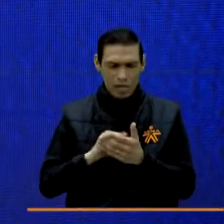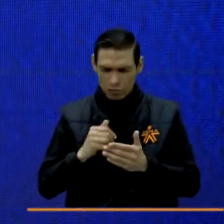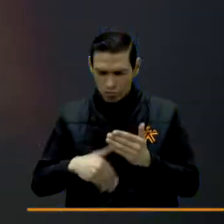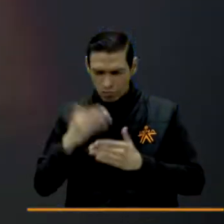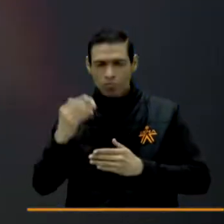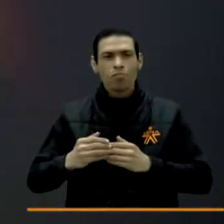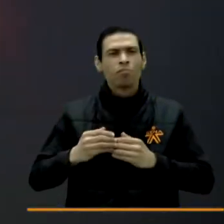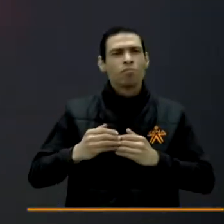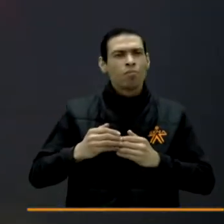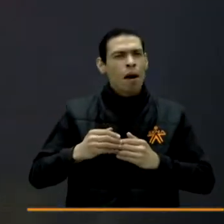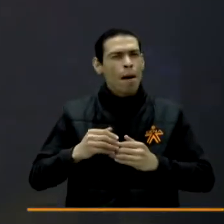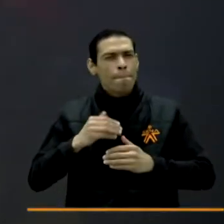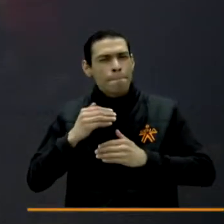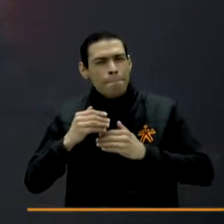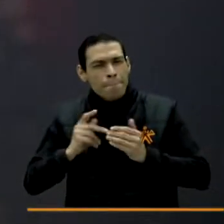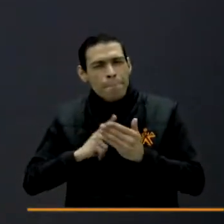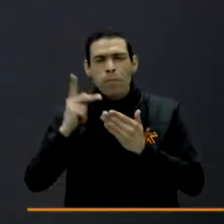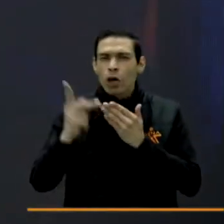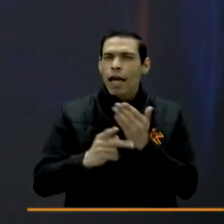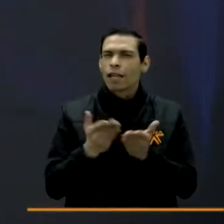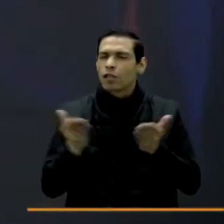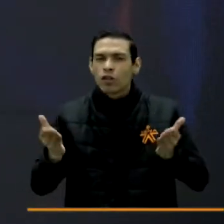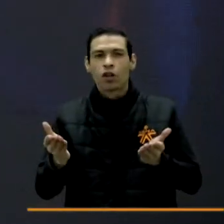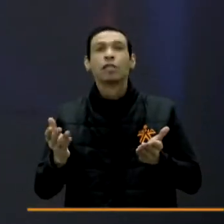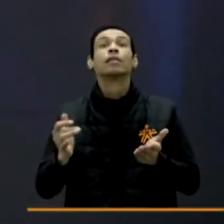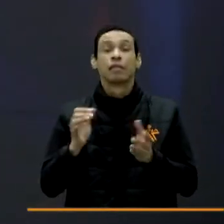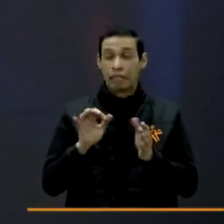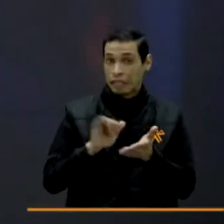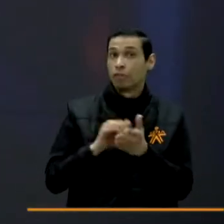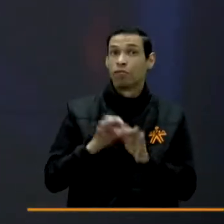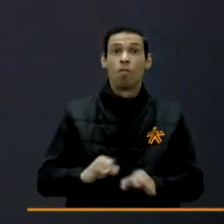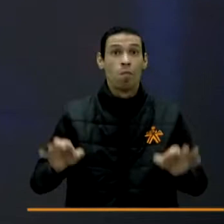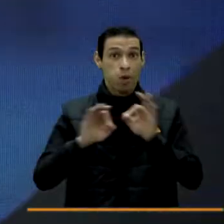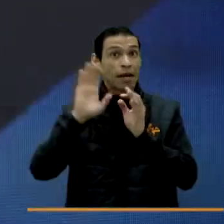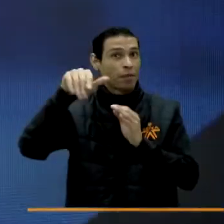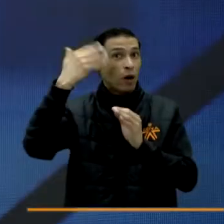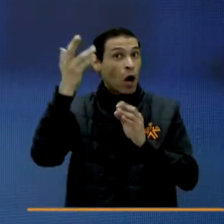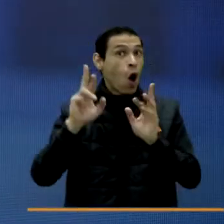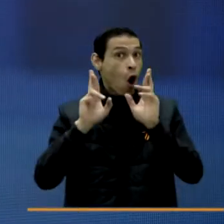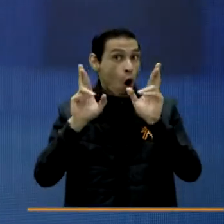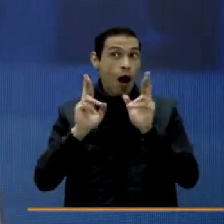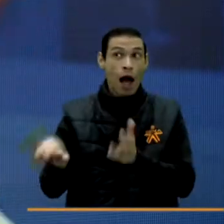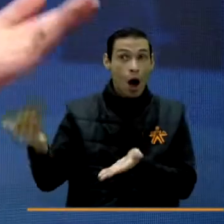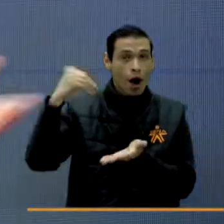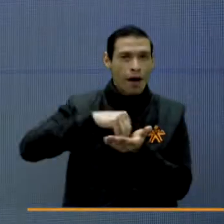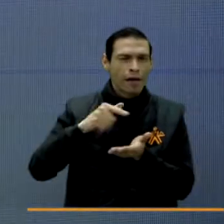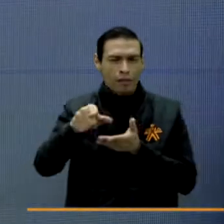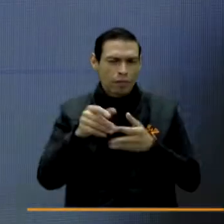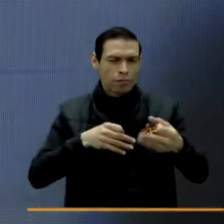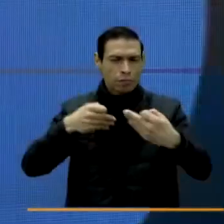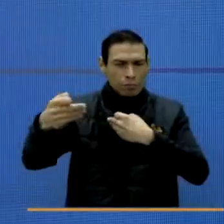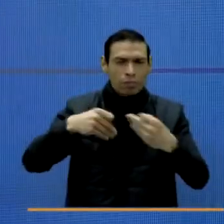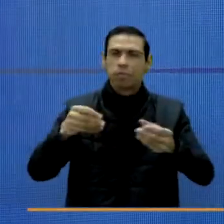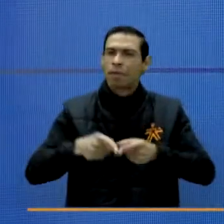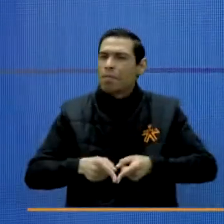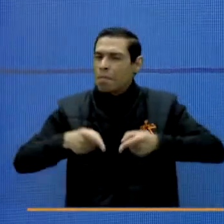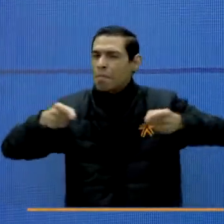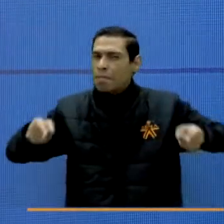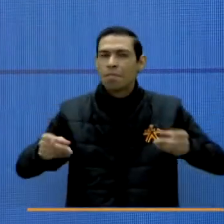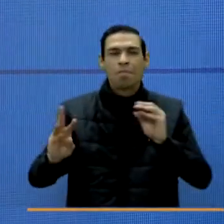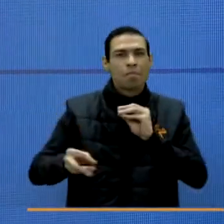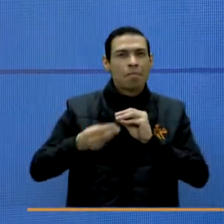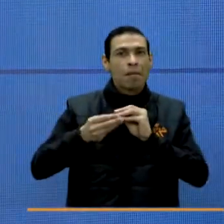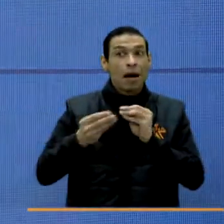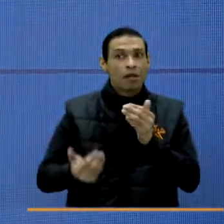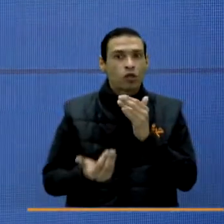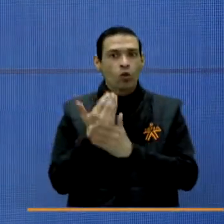el trabajo, los proyectos, todo lo que están haciendo, el tema responsabilidad social, es muy interesante, esperamos tenerte en otro programa más adelante para que nos sigas